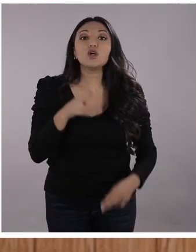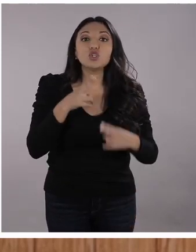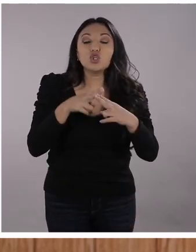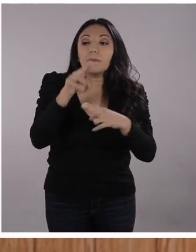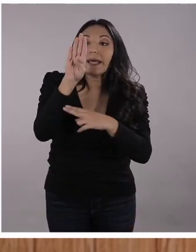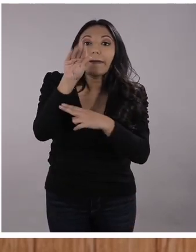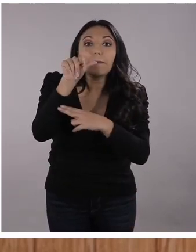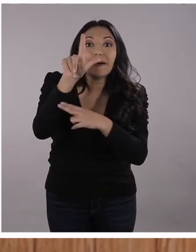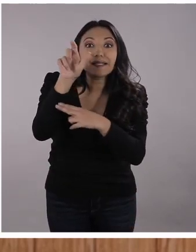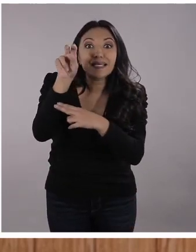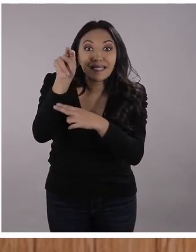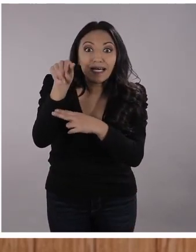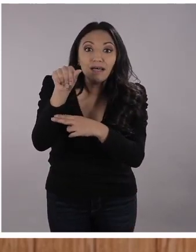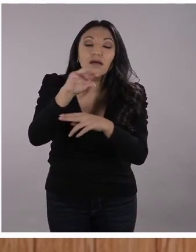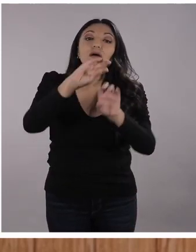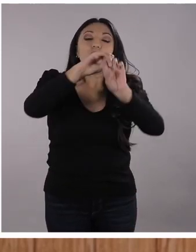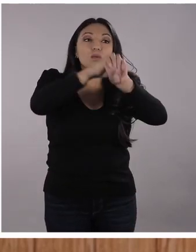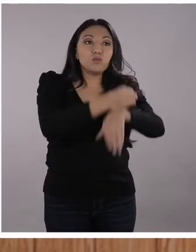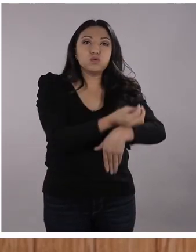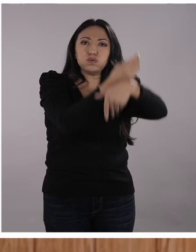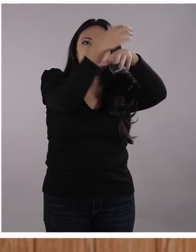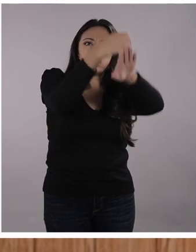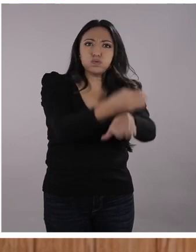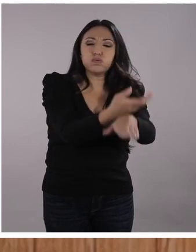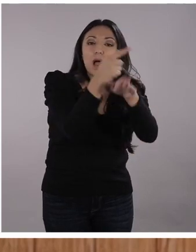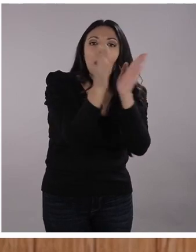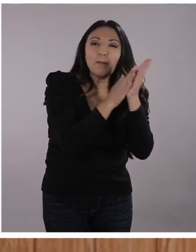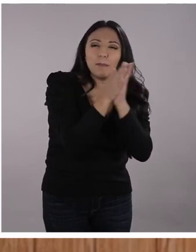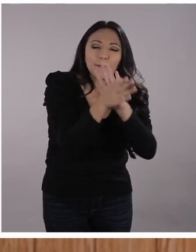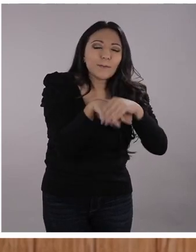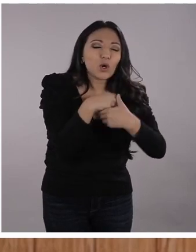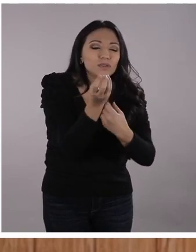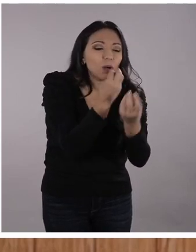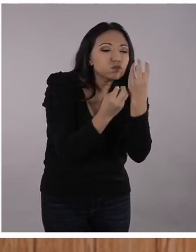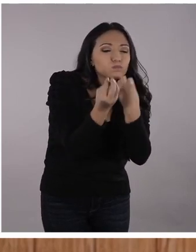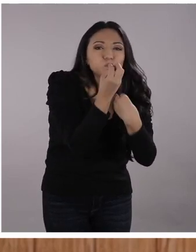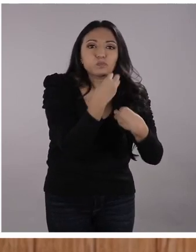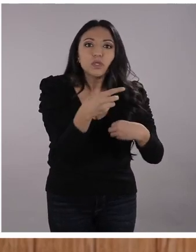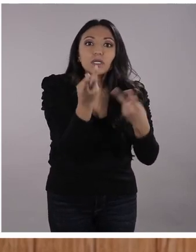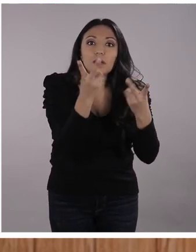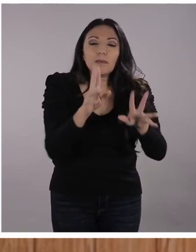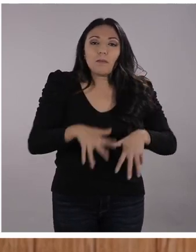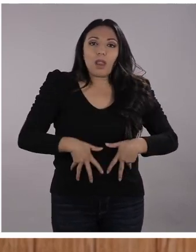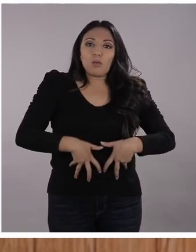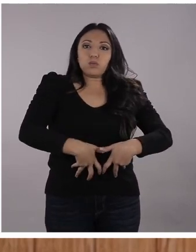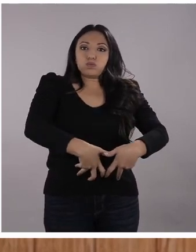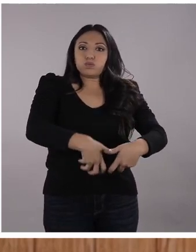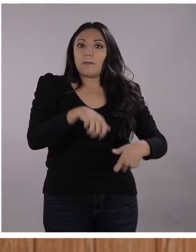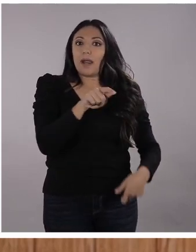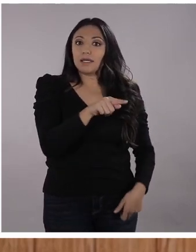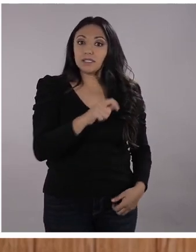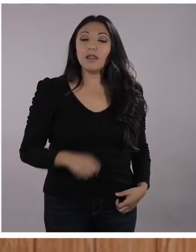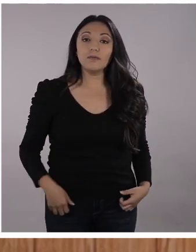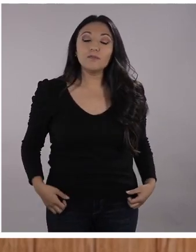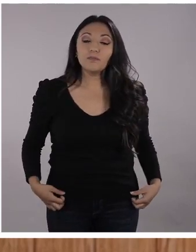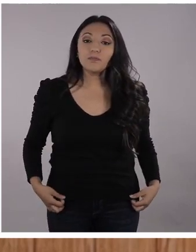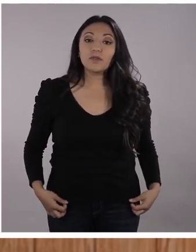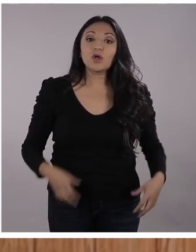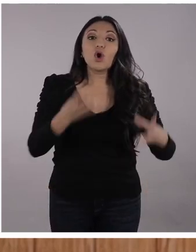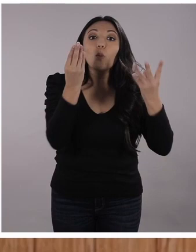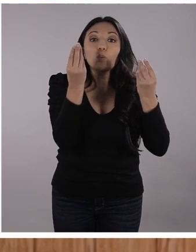corrientes, pero no son los únicos. Hay muchas especies que se alimentan,